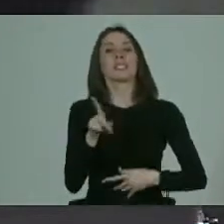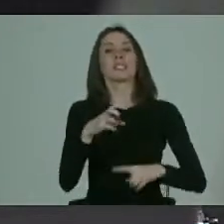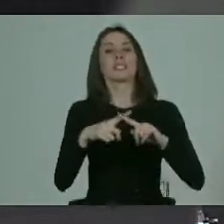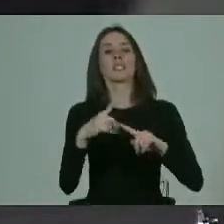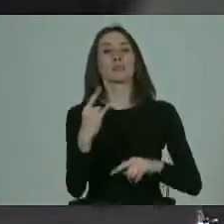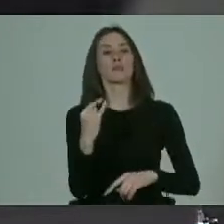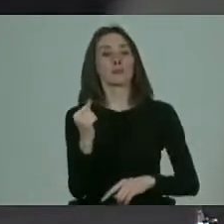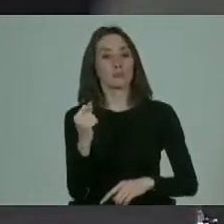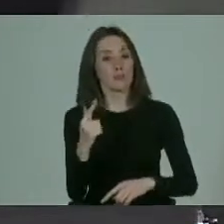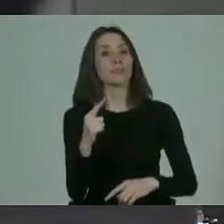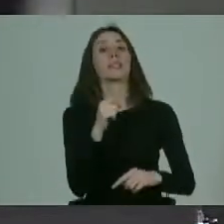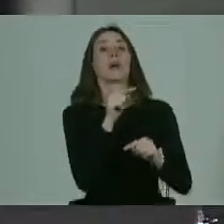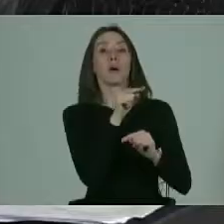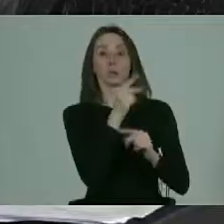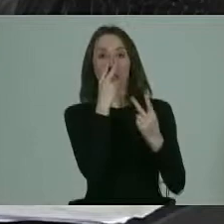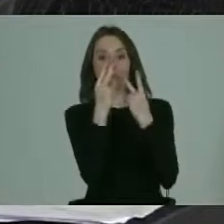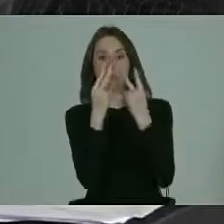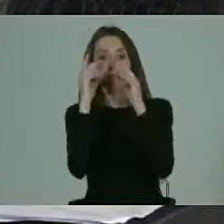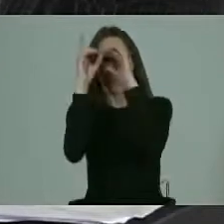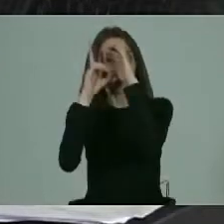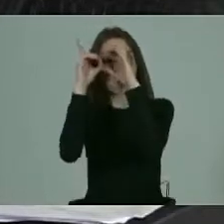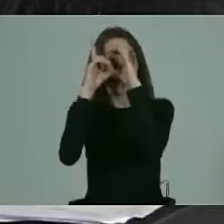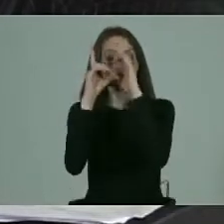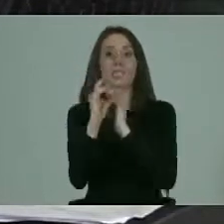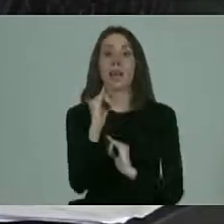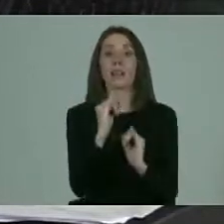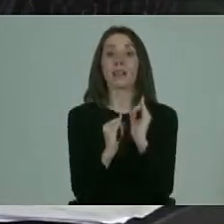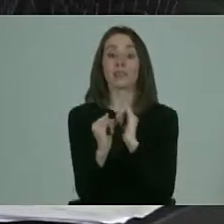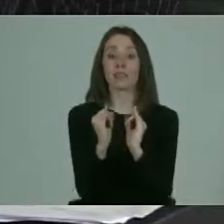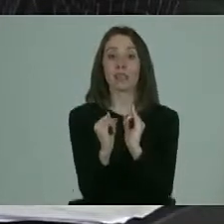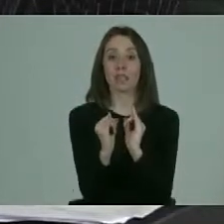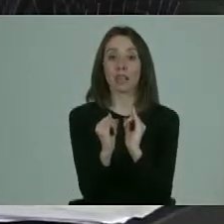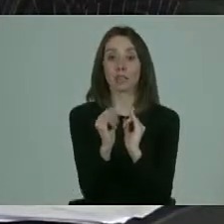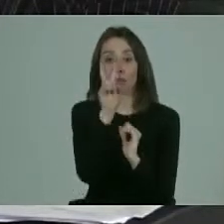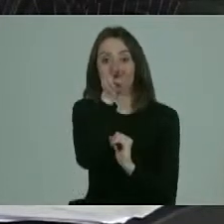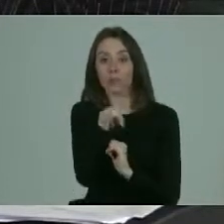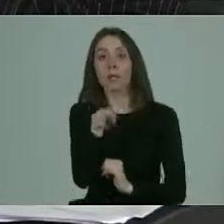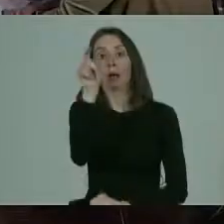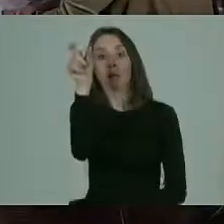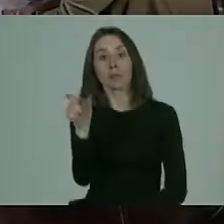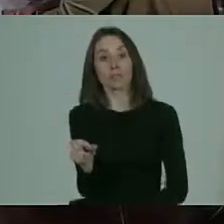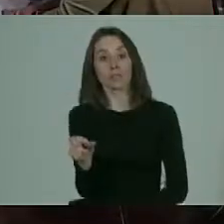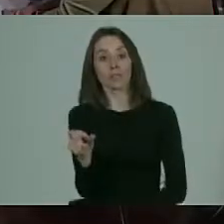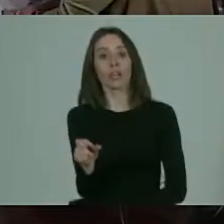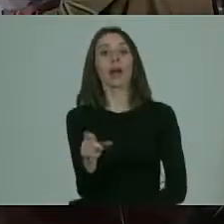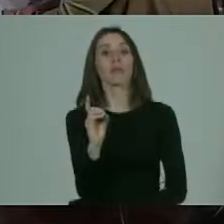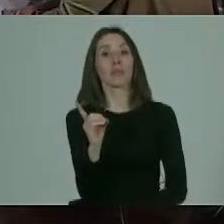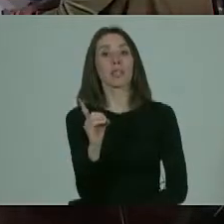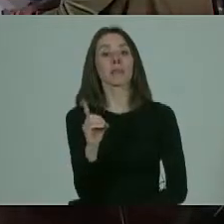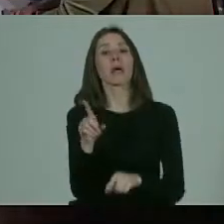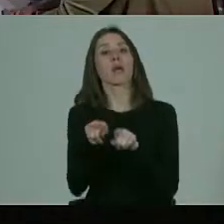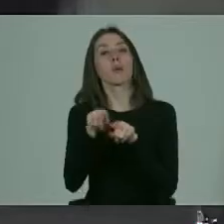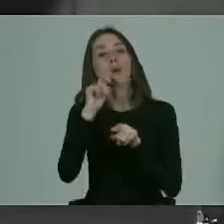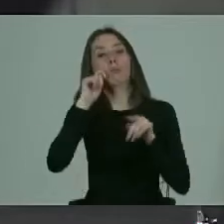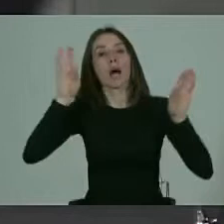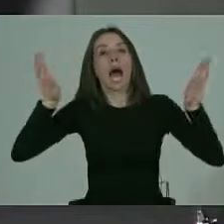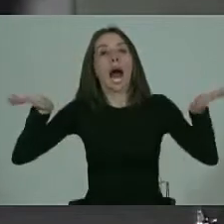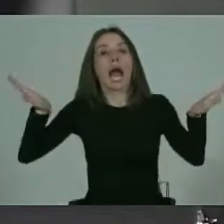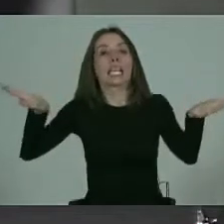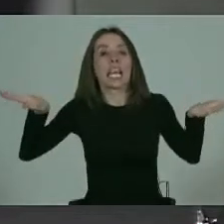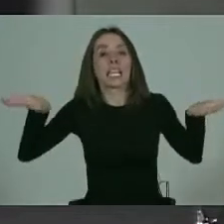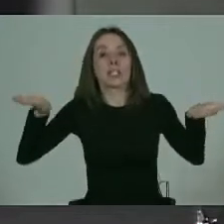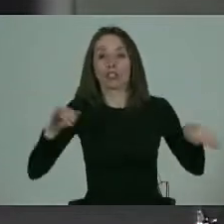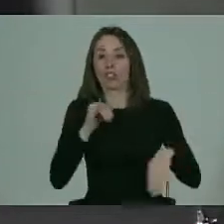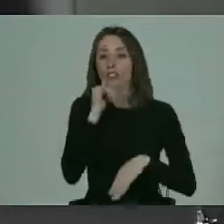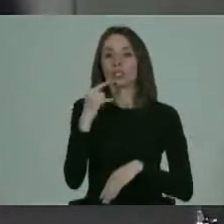más de algún documental que ustedes pueden ver en internet que se puede ver a la persona con discapacidad como angelitos. Yo la